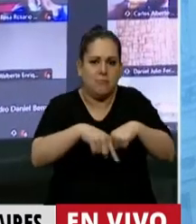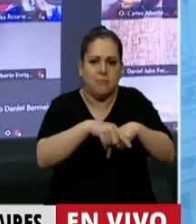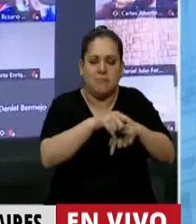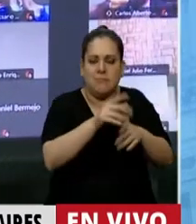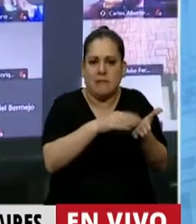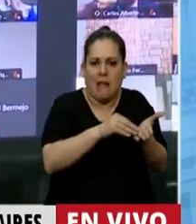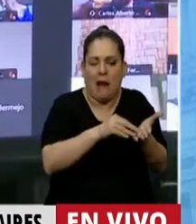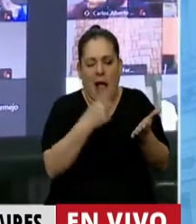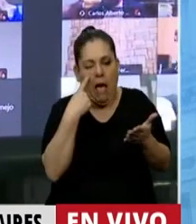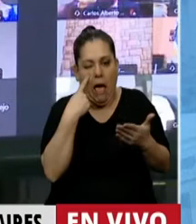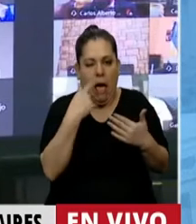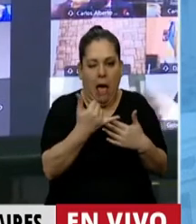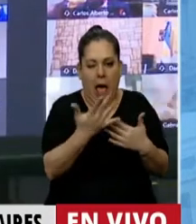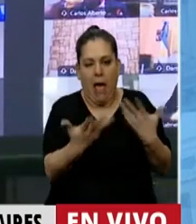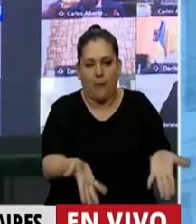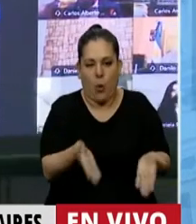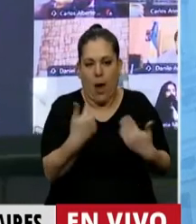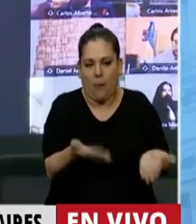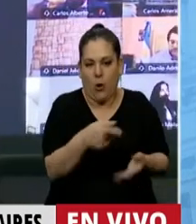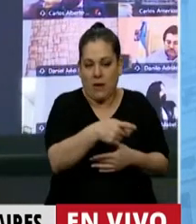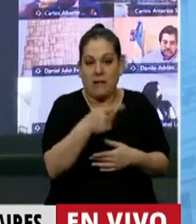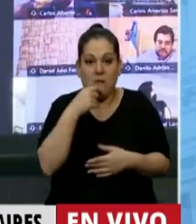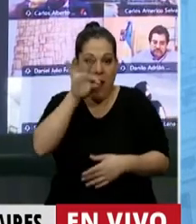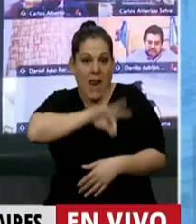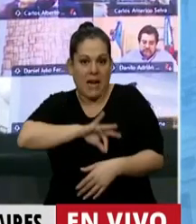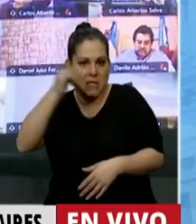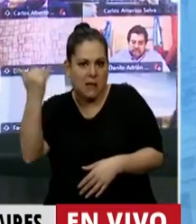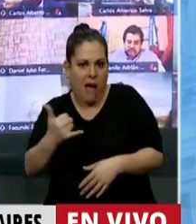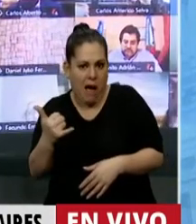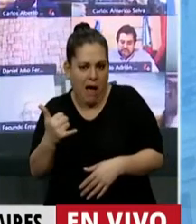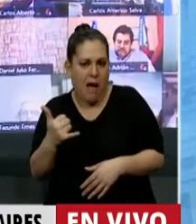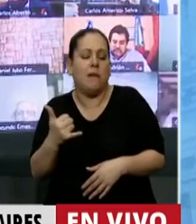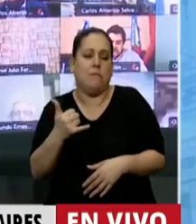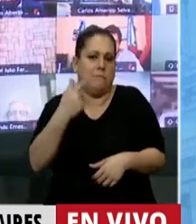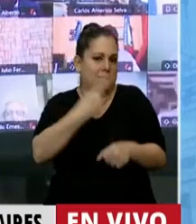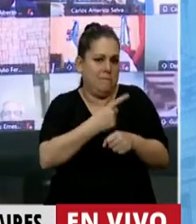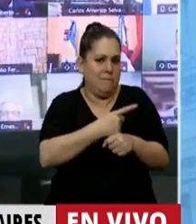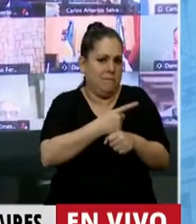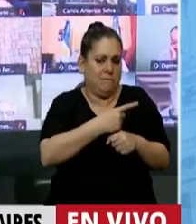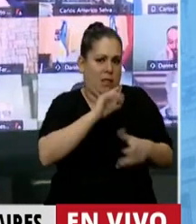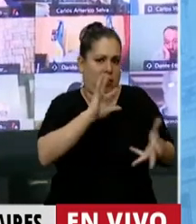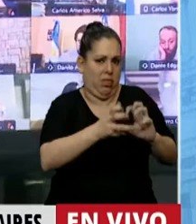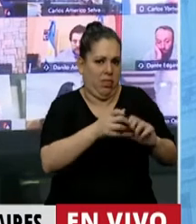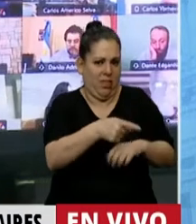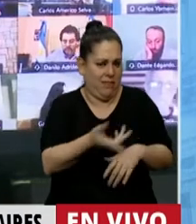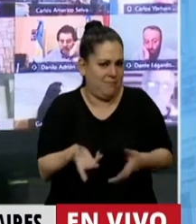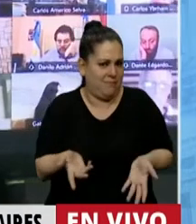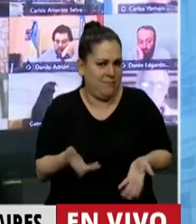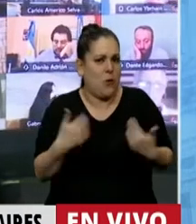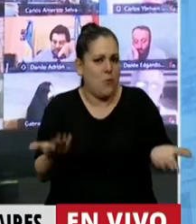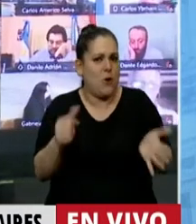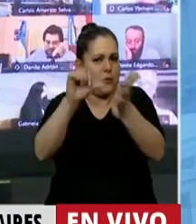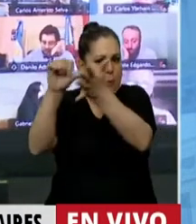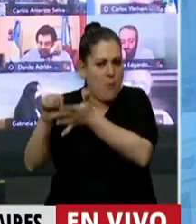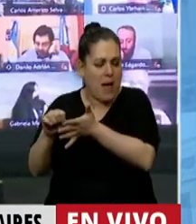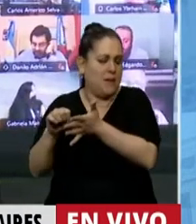amigable. Si está de por medio la ganancia, la depredación va a estar primero. Por eso los países